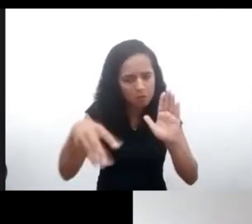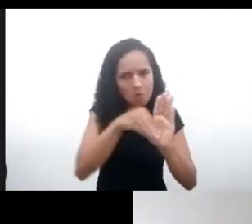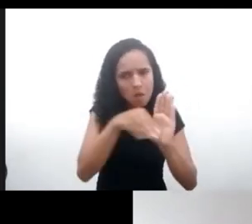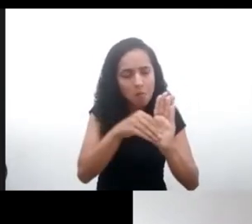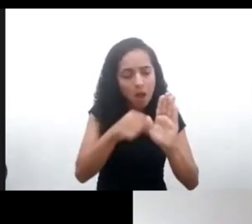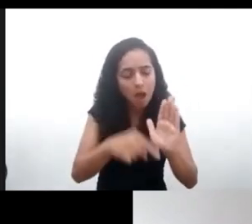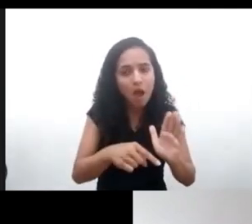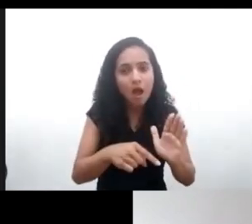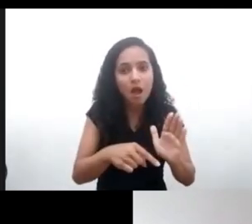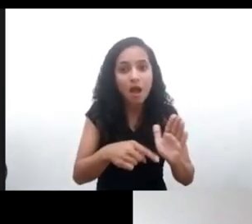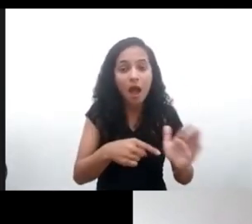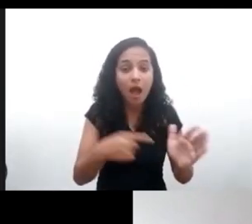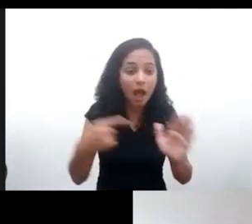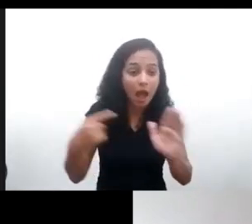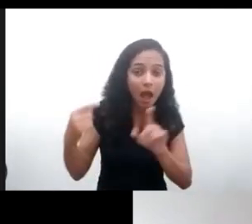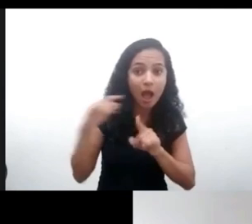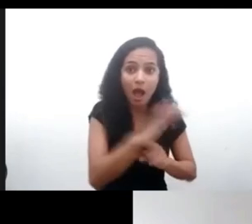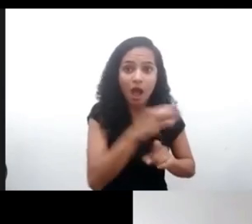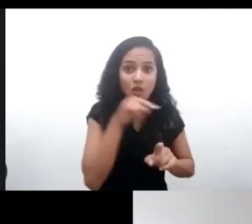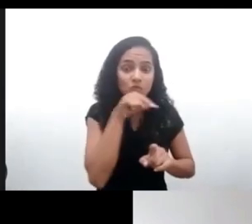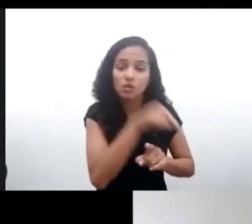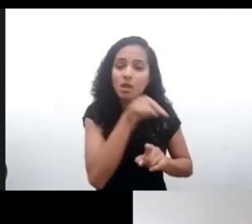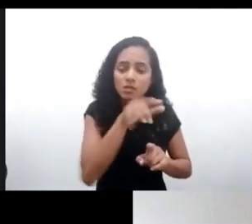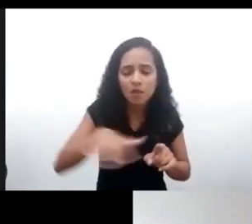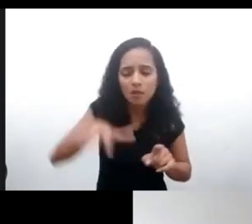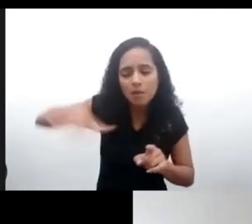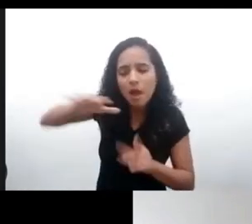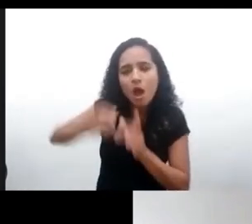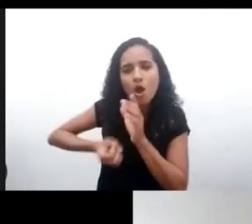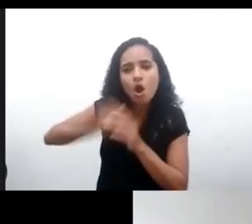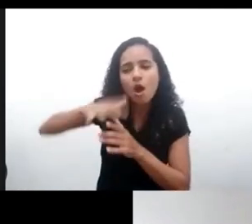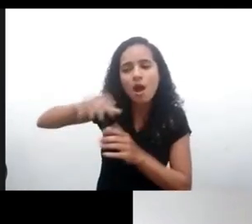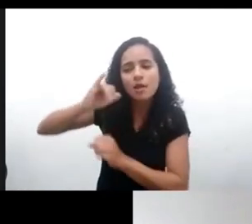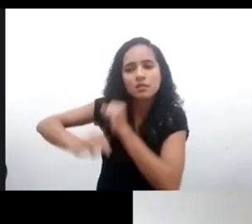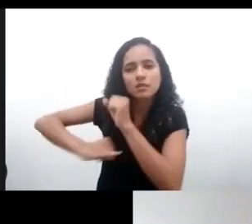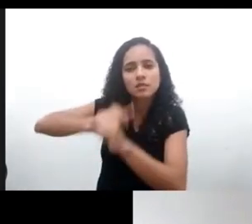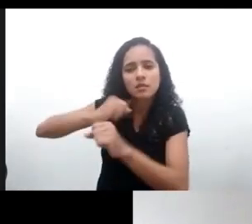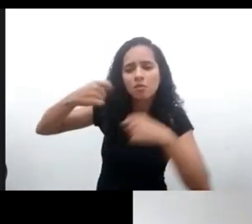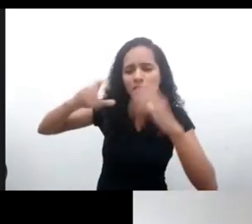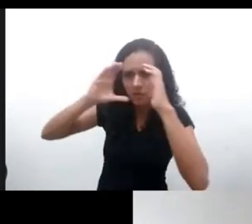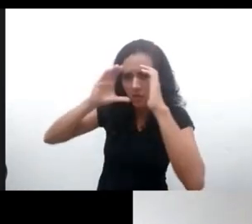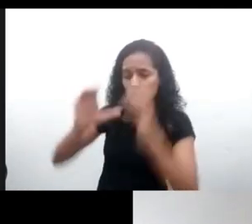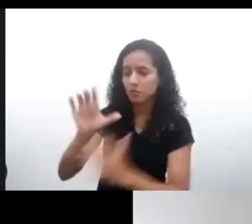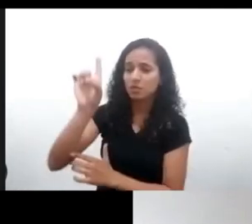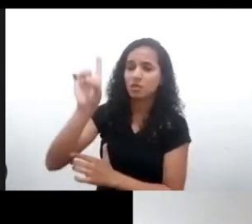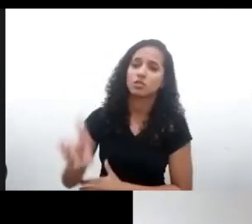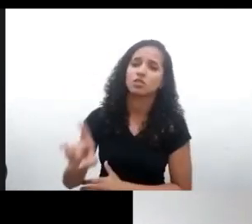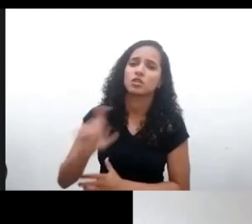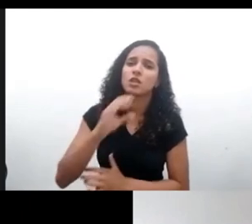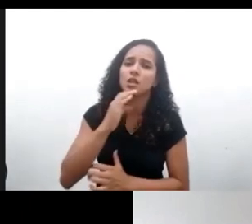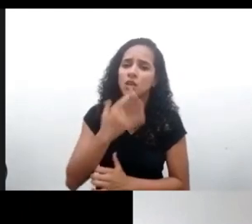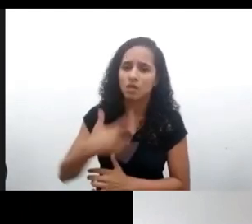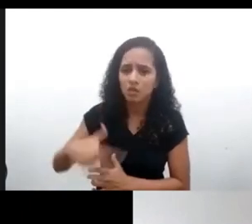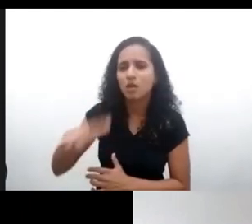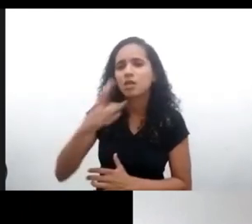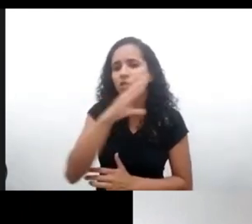espacios digitales que respeten los derechos de niños, niñas y jóvenes. Muchísimas gracias a todas. Muchas gracias,